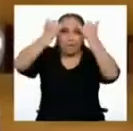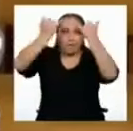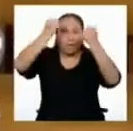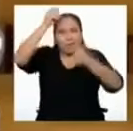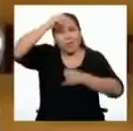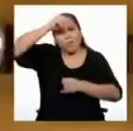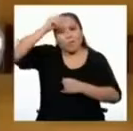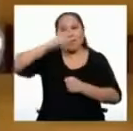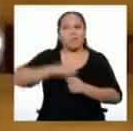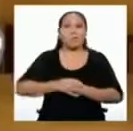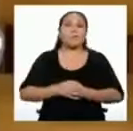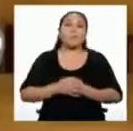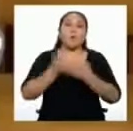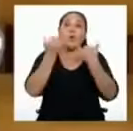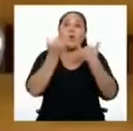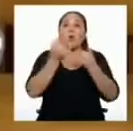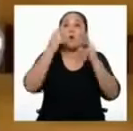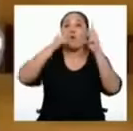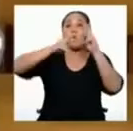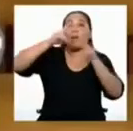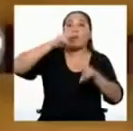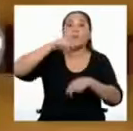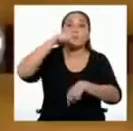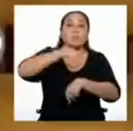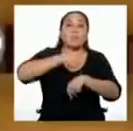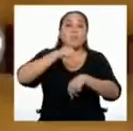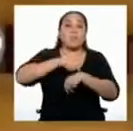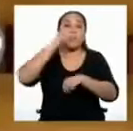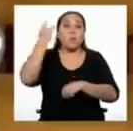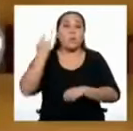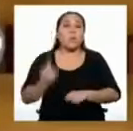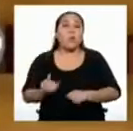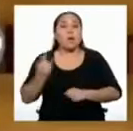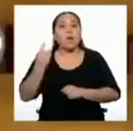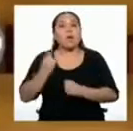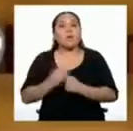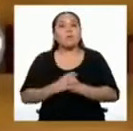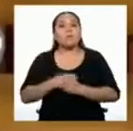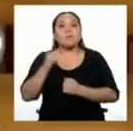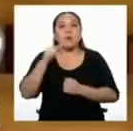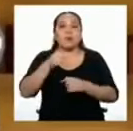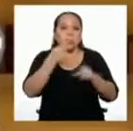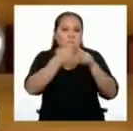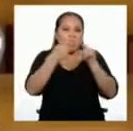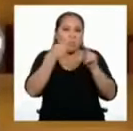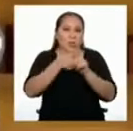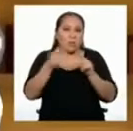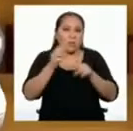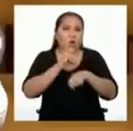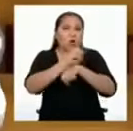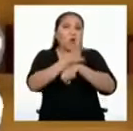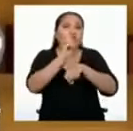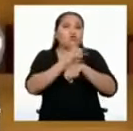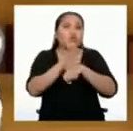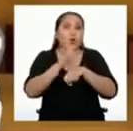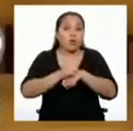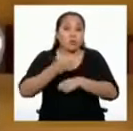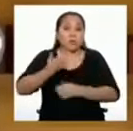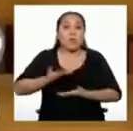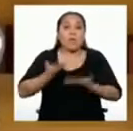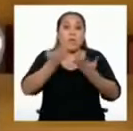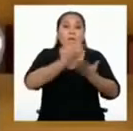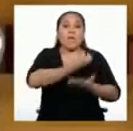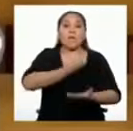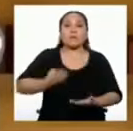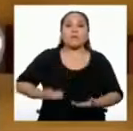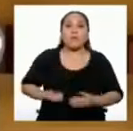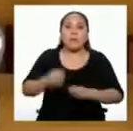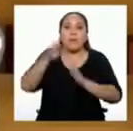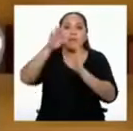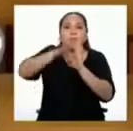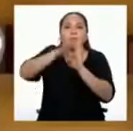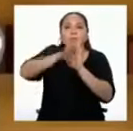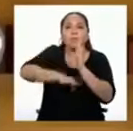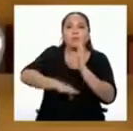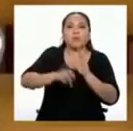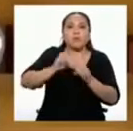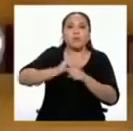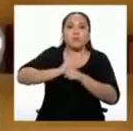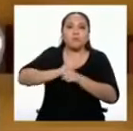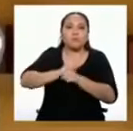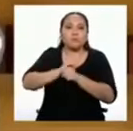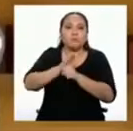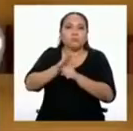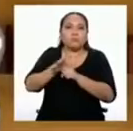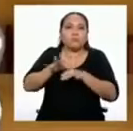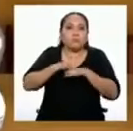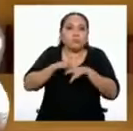Como vemos hoy, en este estado de emergencia y con las disposiciones que nos da el gobierno para reducir los riesgos de contagio, es que